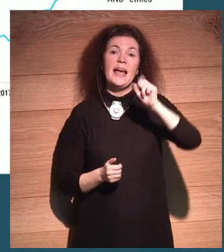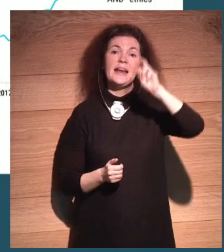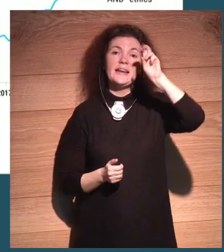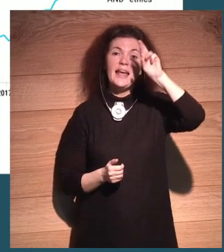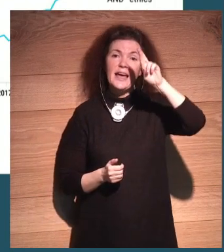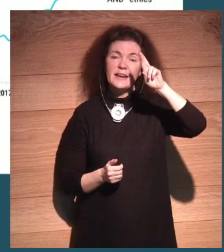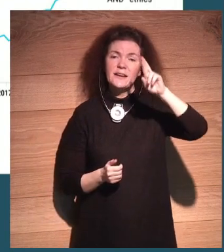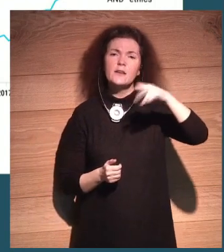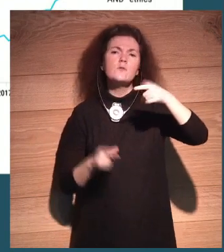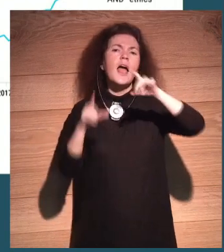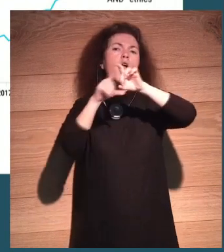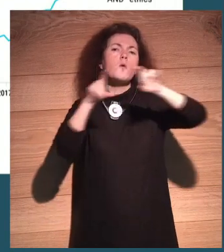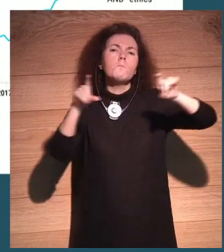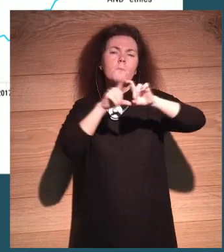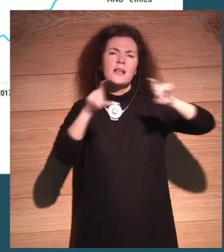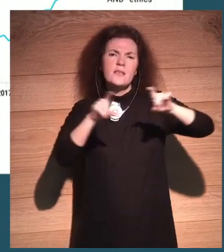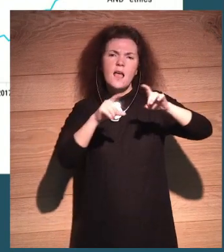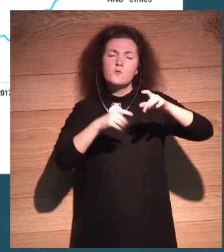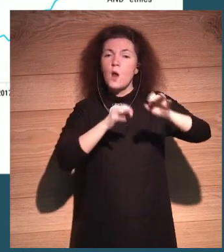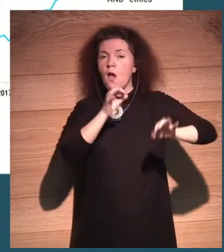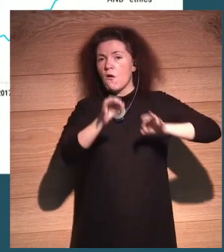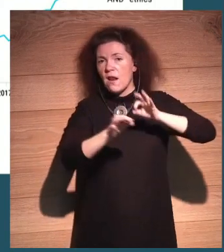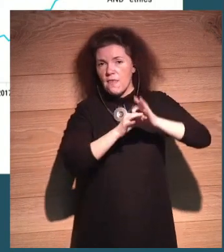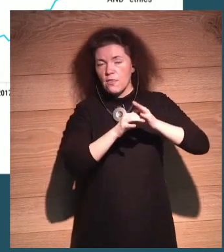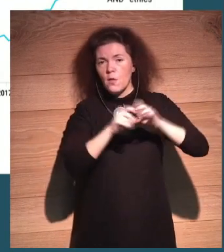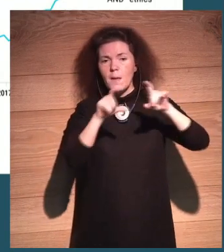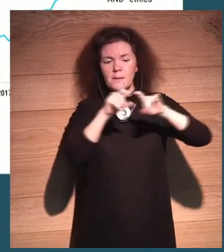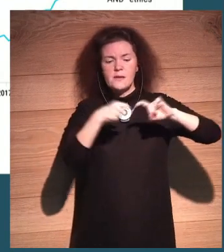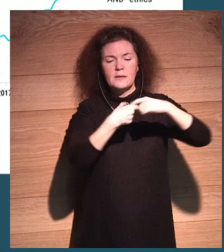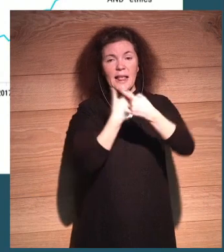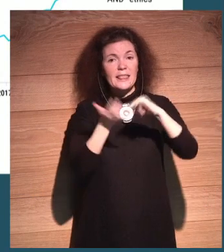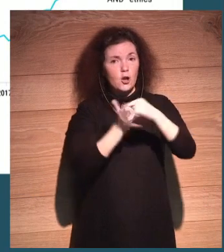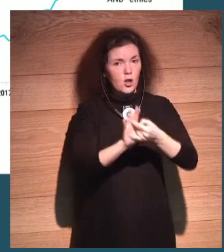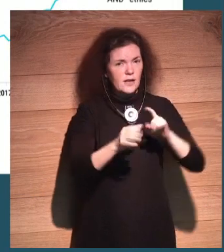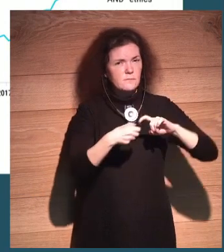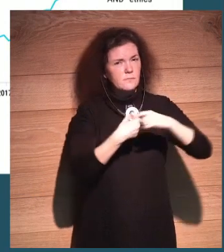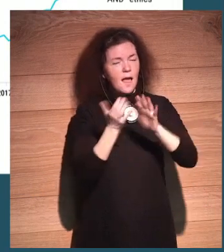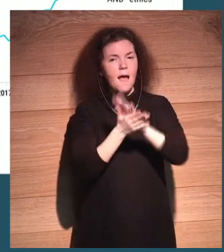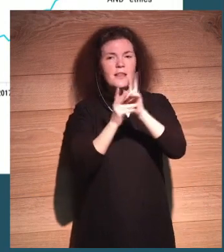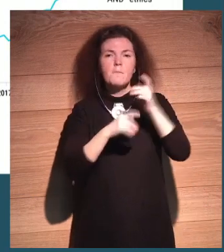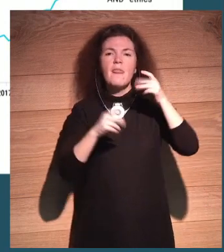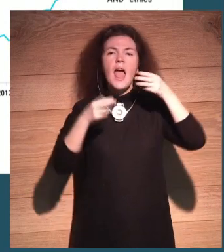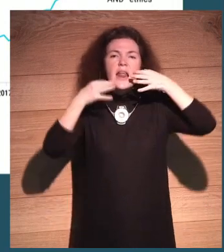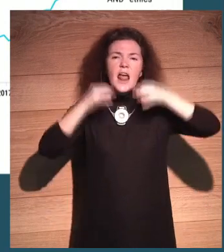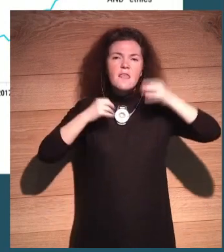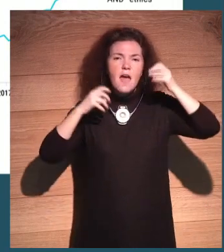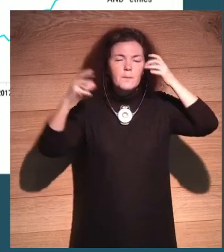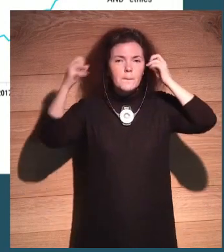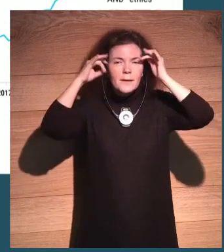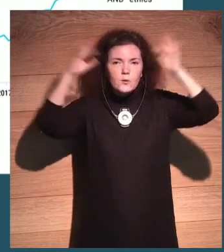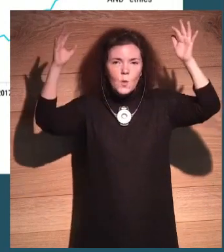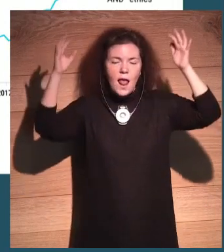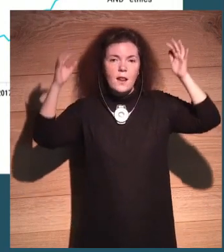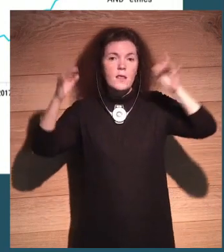Gartner es una compañía, una organización de compañías tecnológicas que hablan de realidad virtual, cloud computing.